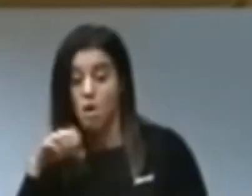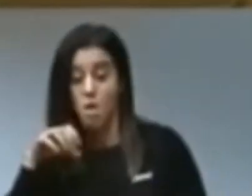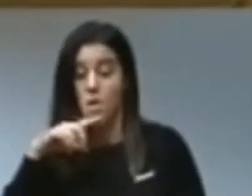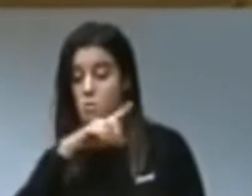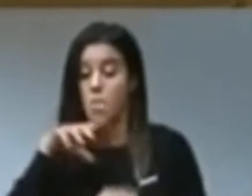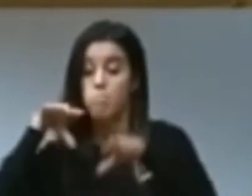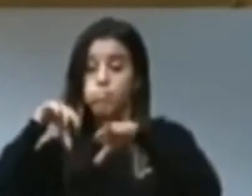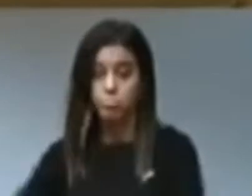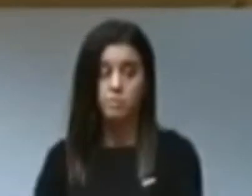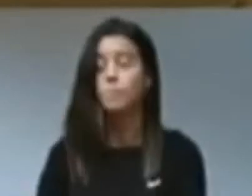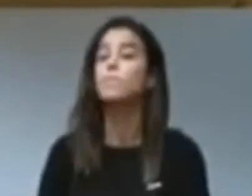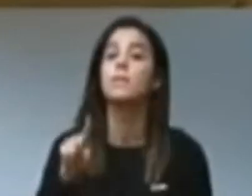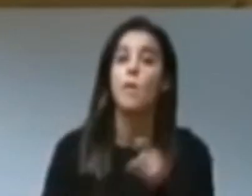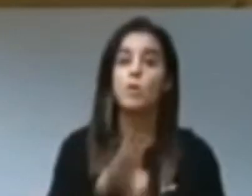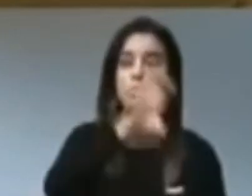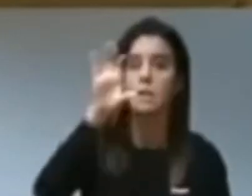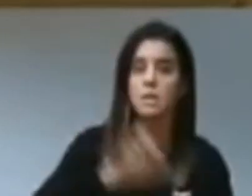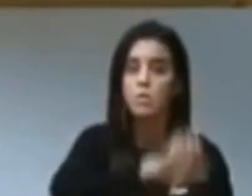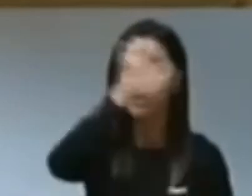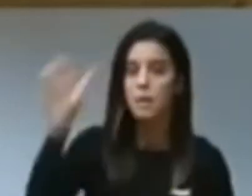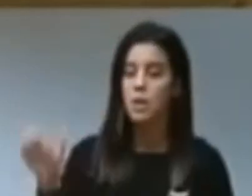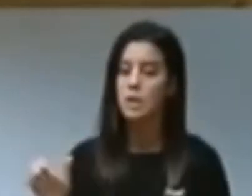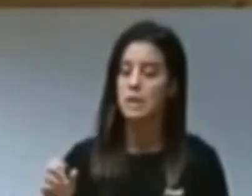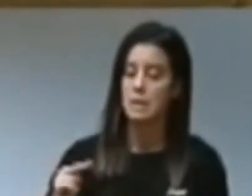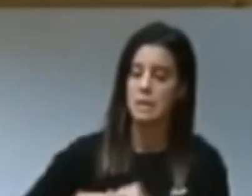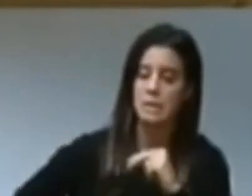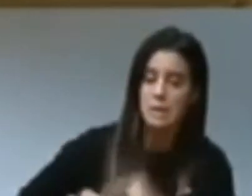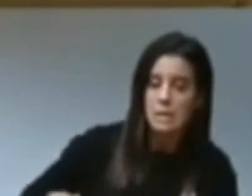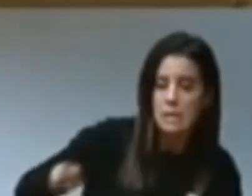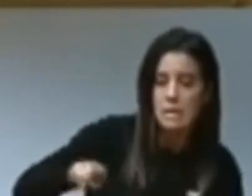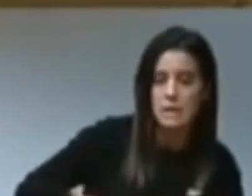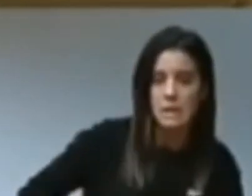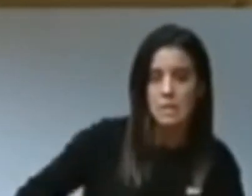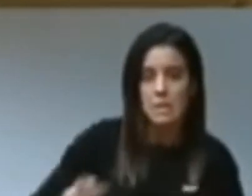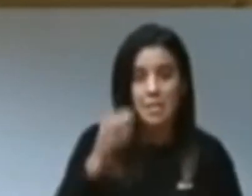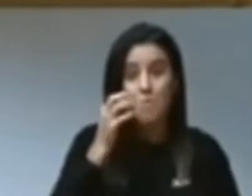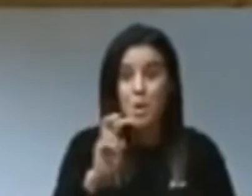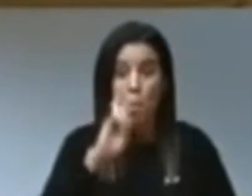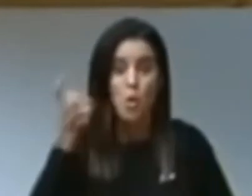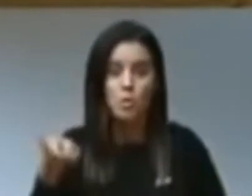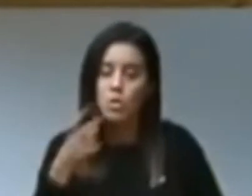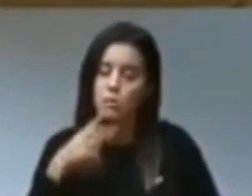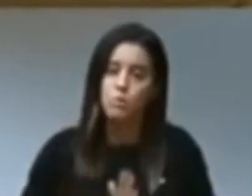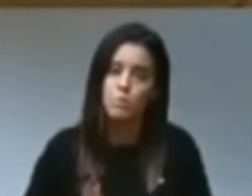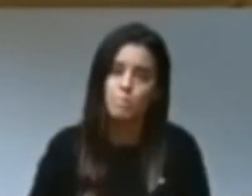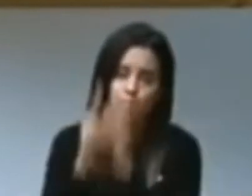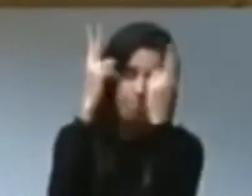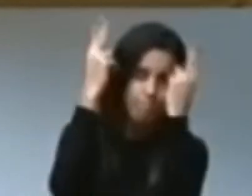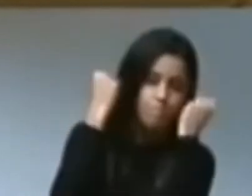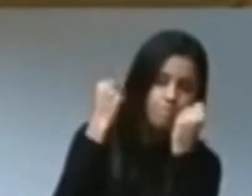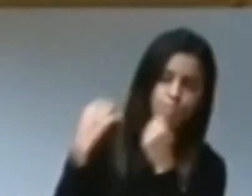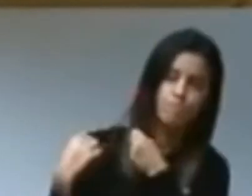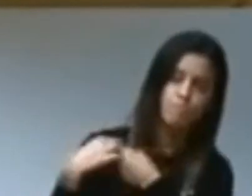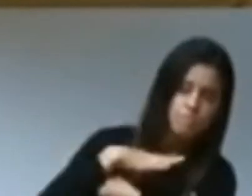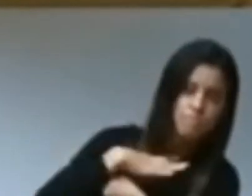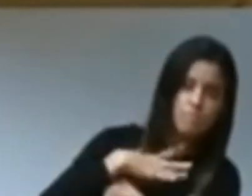considerando que tras la guerra y la derrota del régimen nazi algunos países europeos se reconstruyeron, pero otros siguieron sometidos a dictaduras